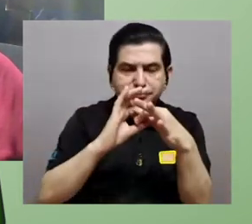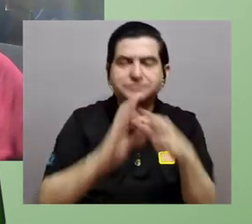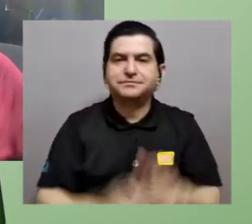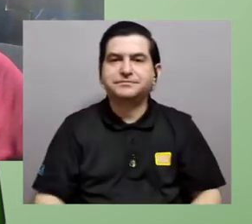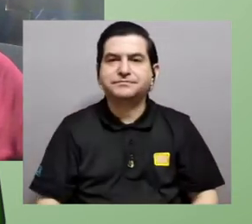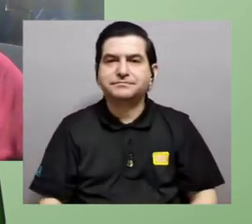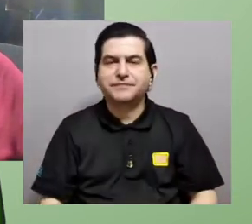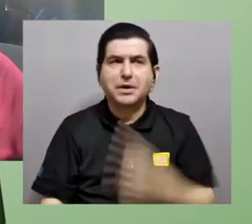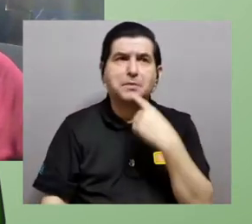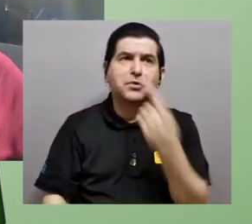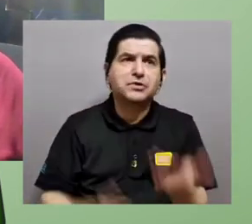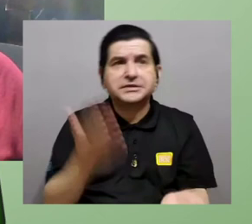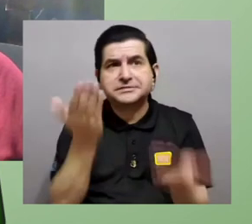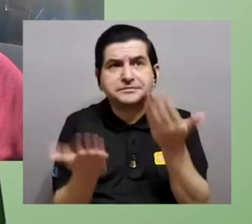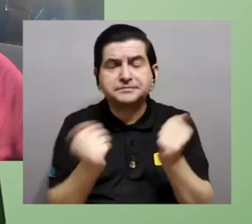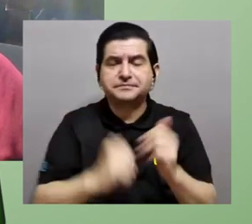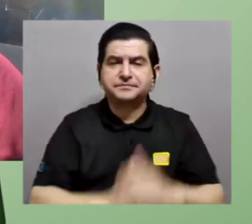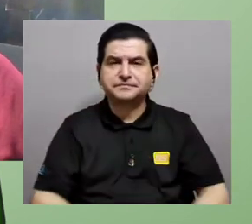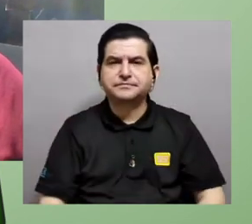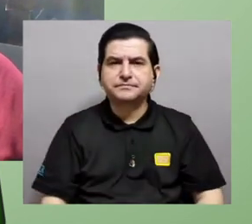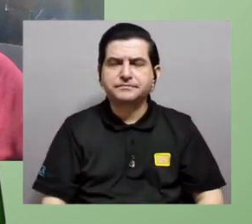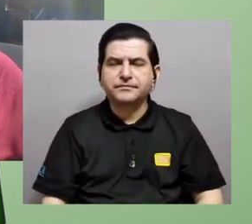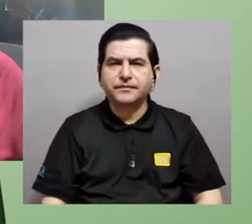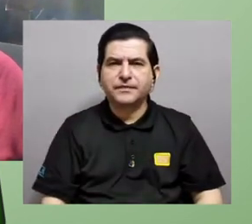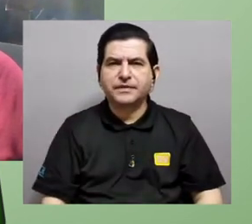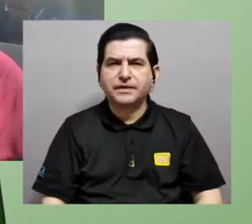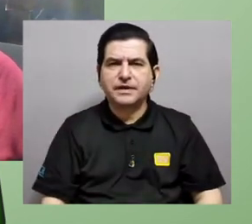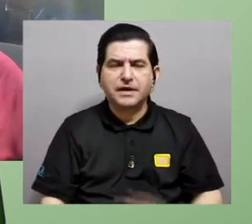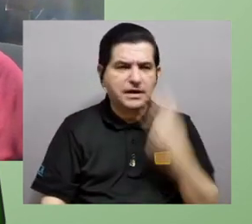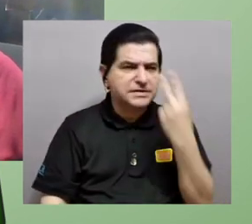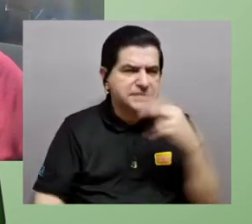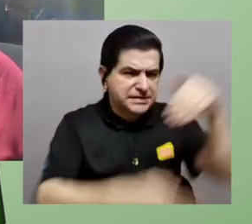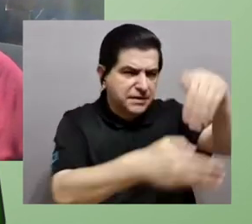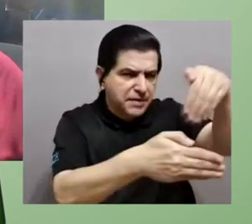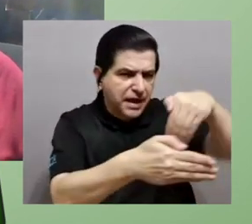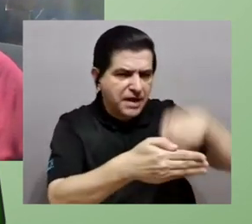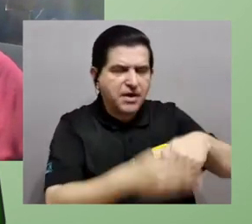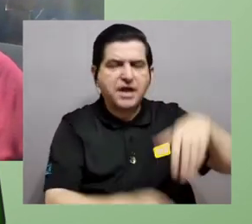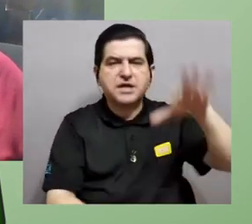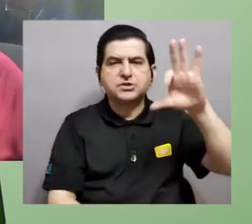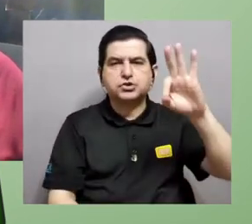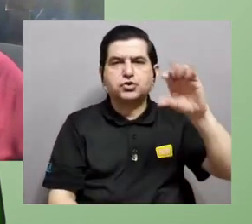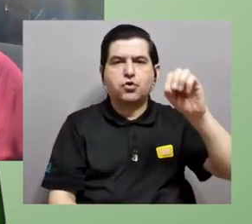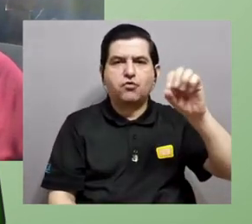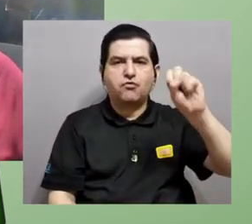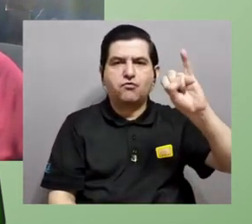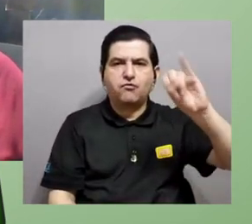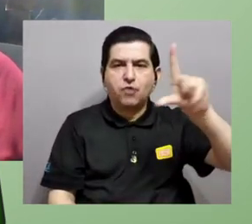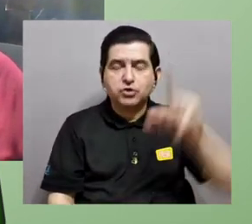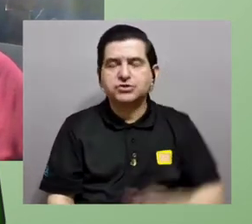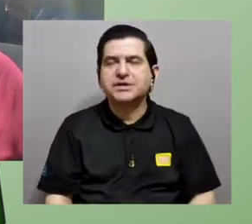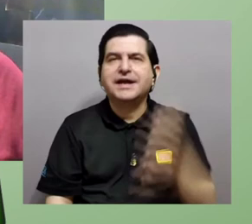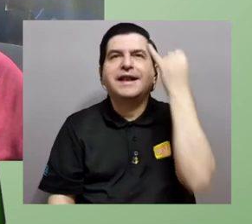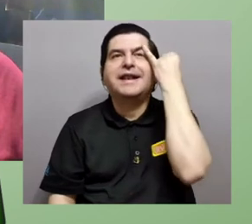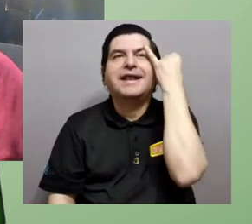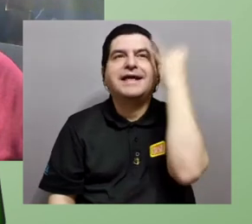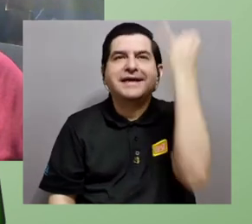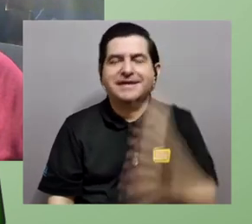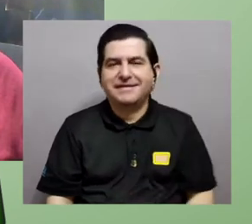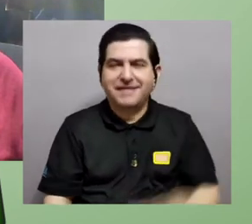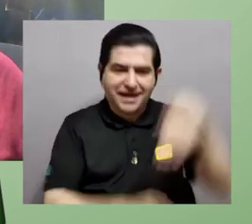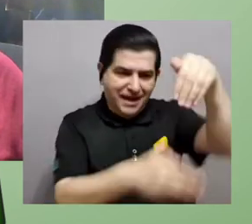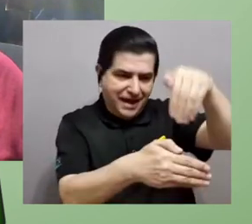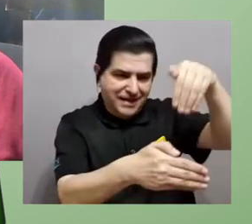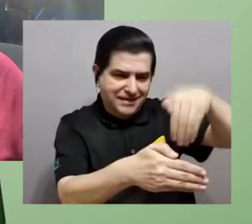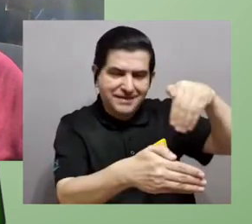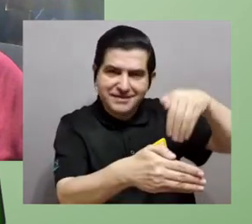conjugan tanto, ¿verdad? Por decirlo así, porque si se ven los registros fósiles muchas veces se parte